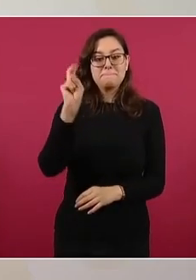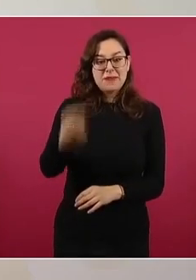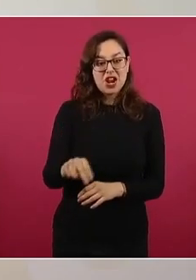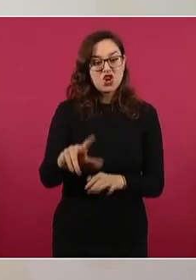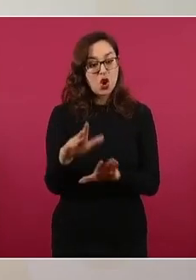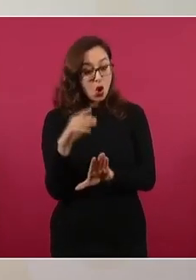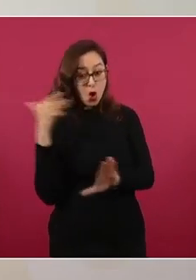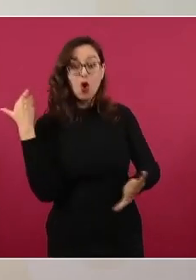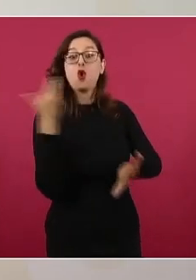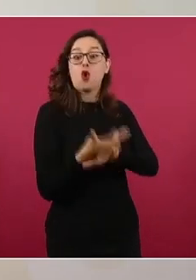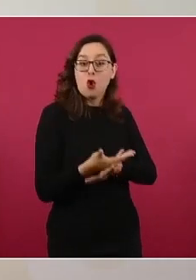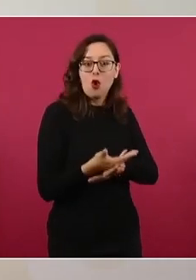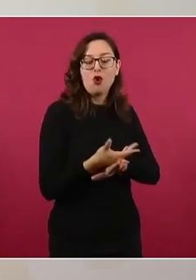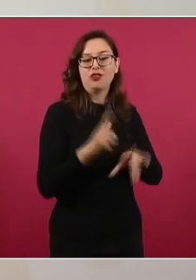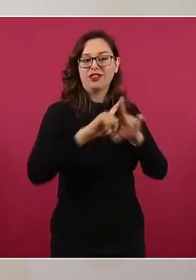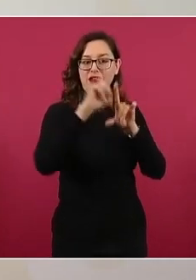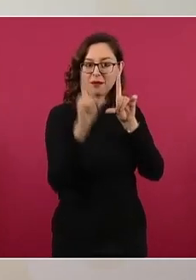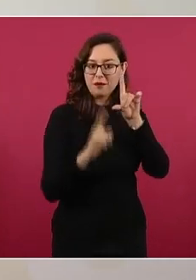que el PAN